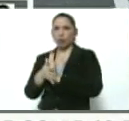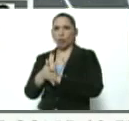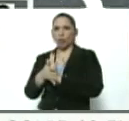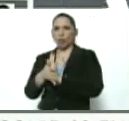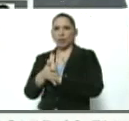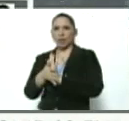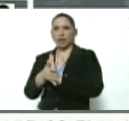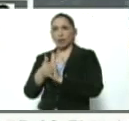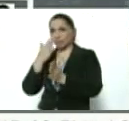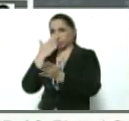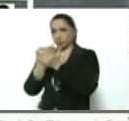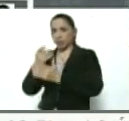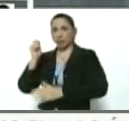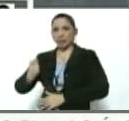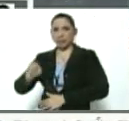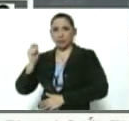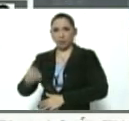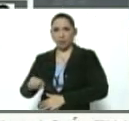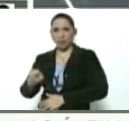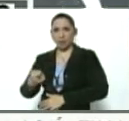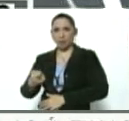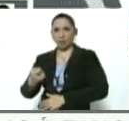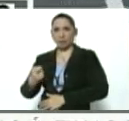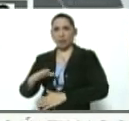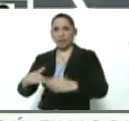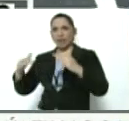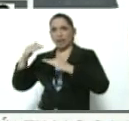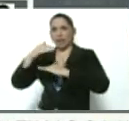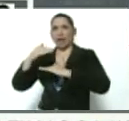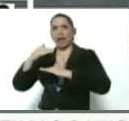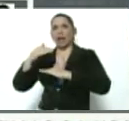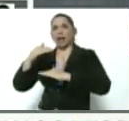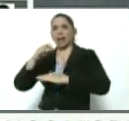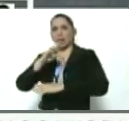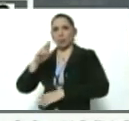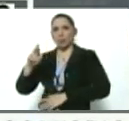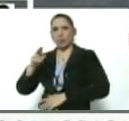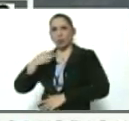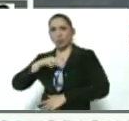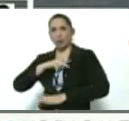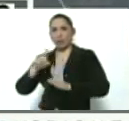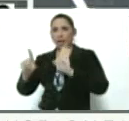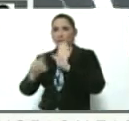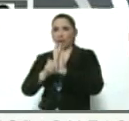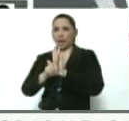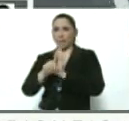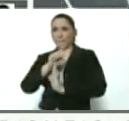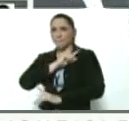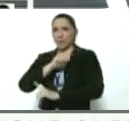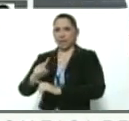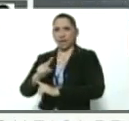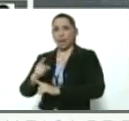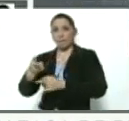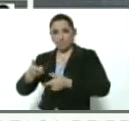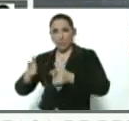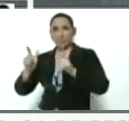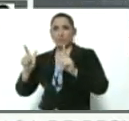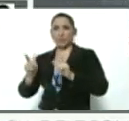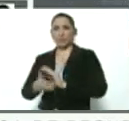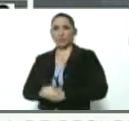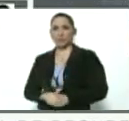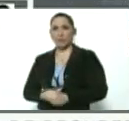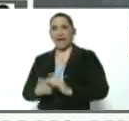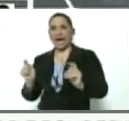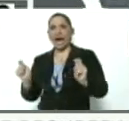la Fiscalía General de la República. Esa una figura que aparece en nuestro ordenamiento legal, en nuestro ordenamiento penal, y que permite que, a